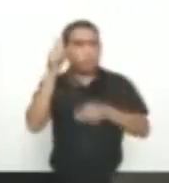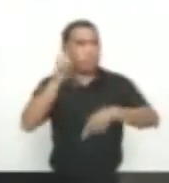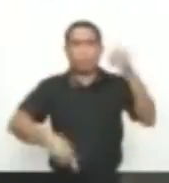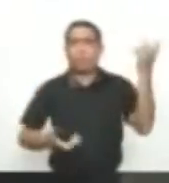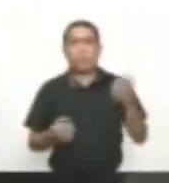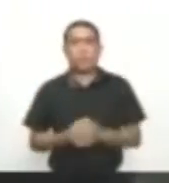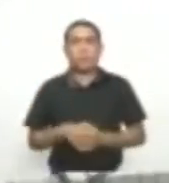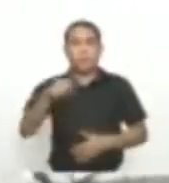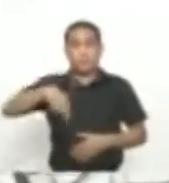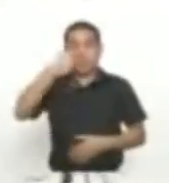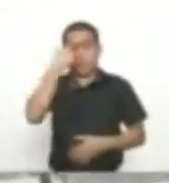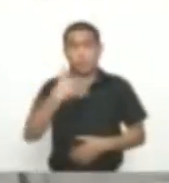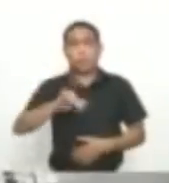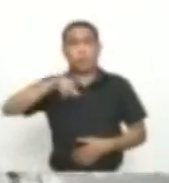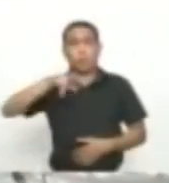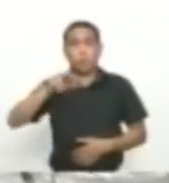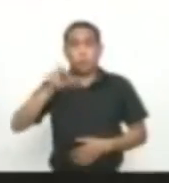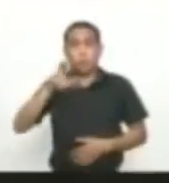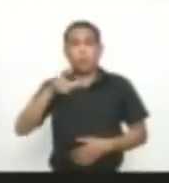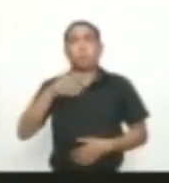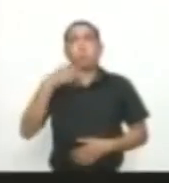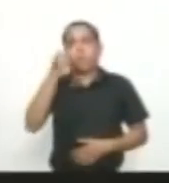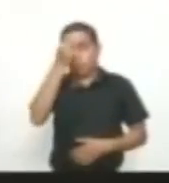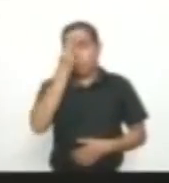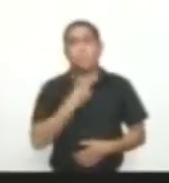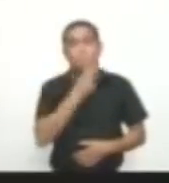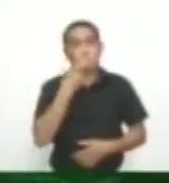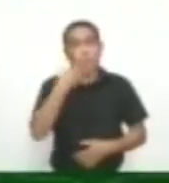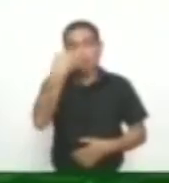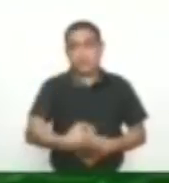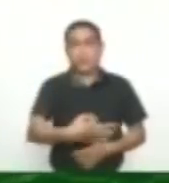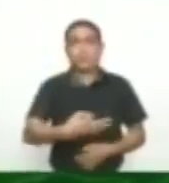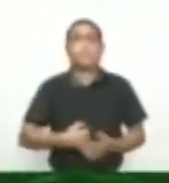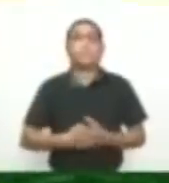Beltrán Rodríguez Las noticias Un compromiso Con la verdad